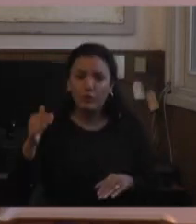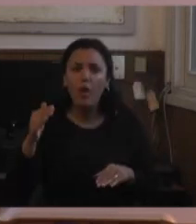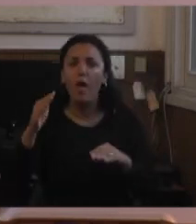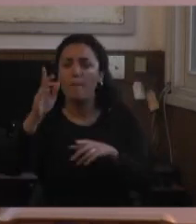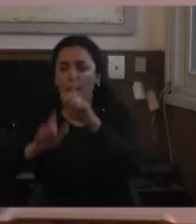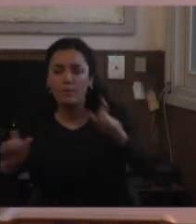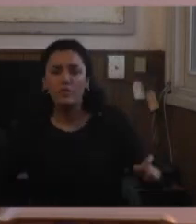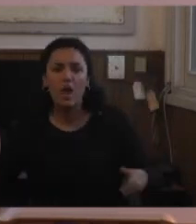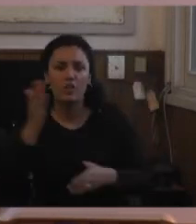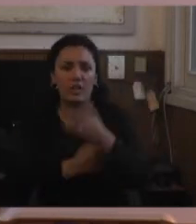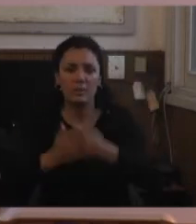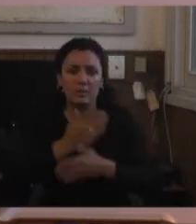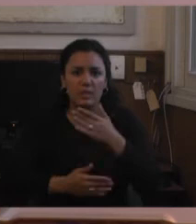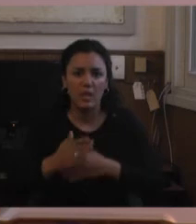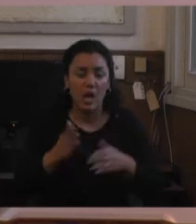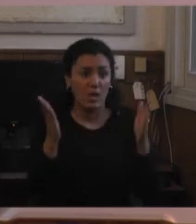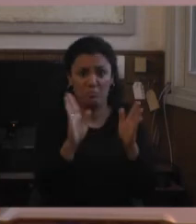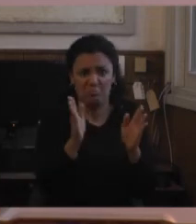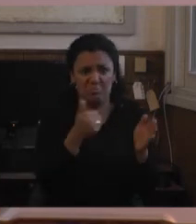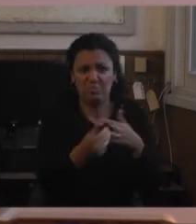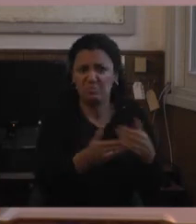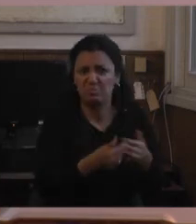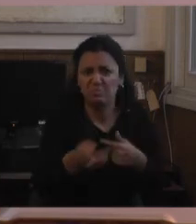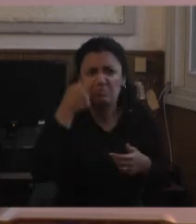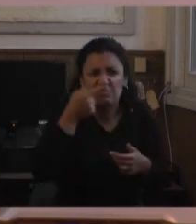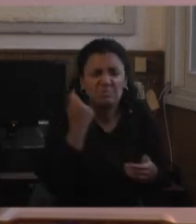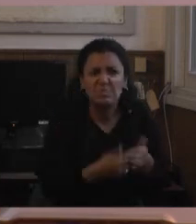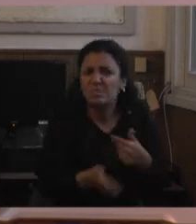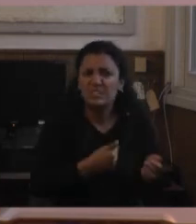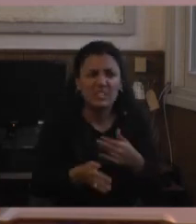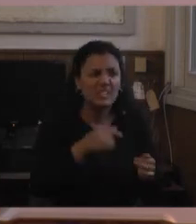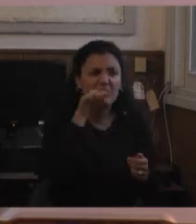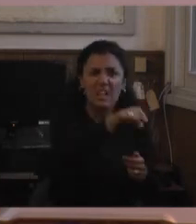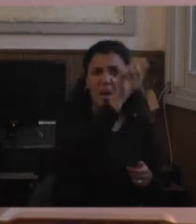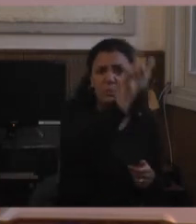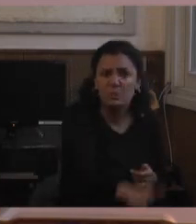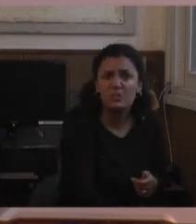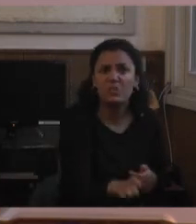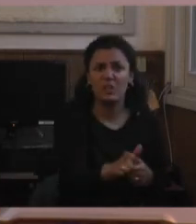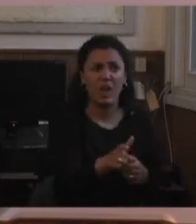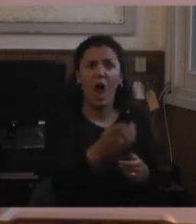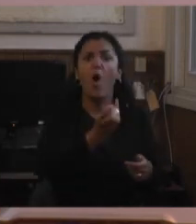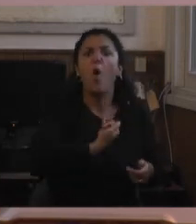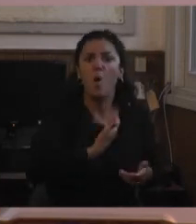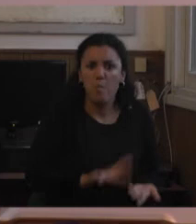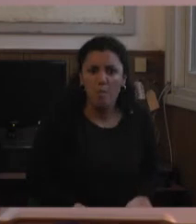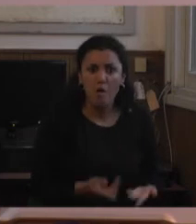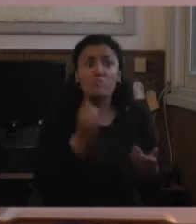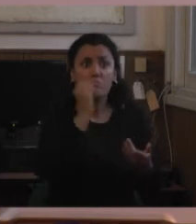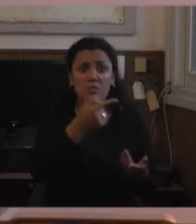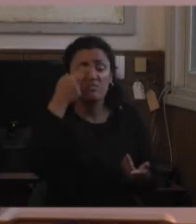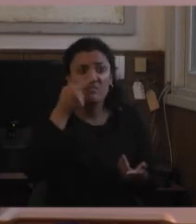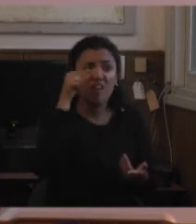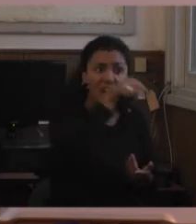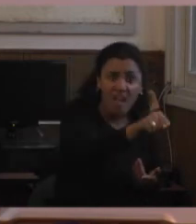cómo sos como persona solo basta que seas discapacitado para enseñarle a otro discapacitado entonces la propuesta en